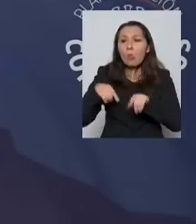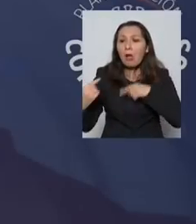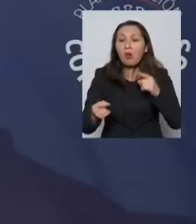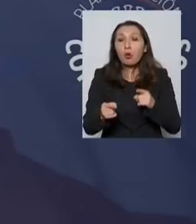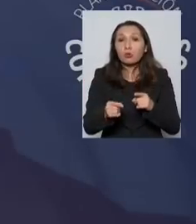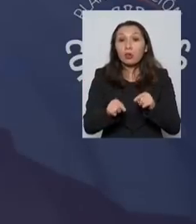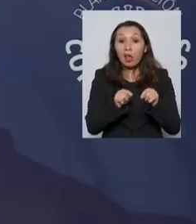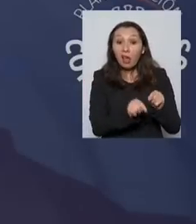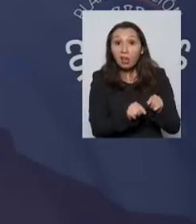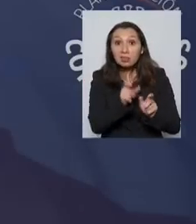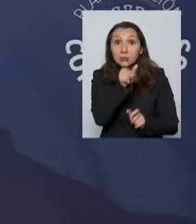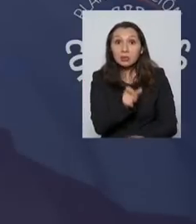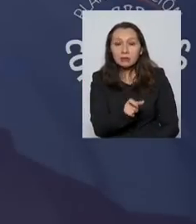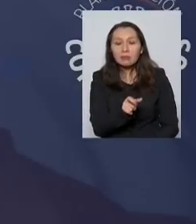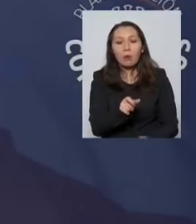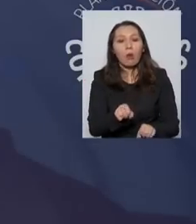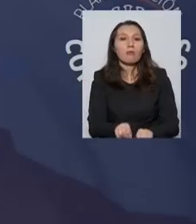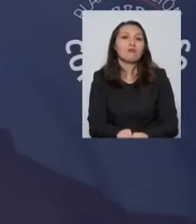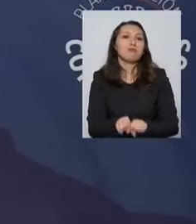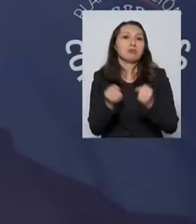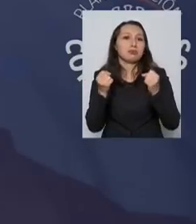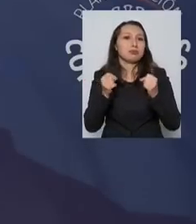los otros, efectivamente la cadena se rompe completa.